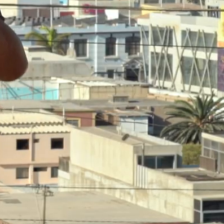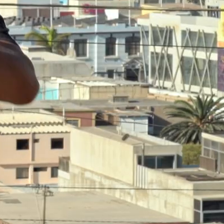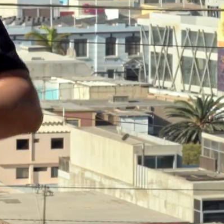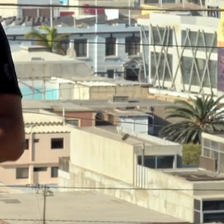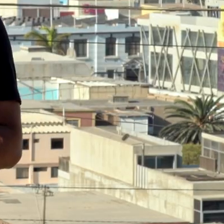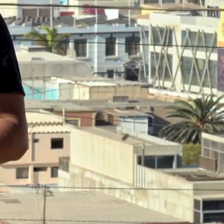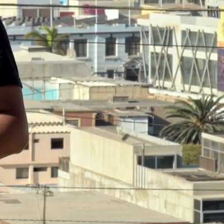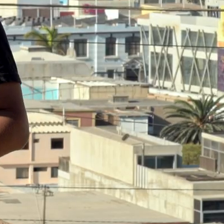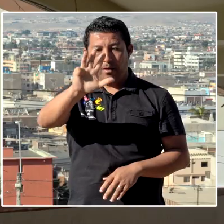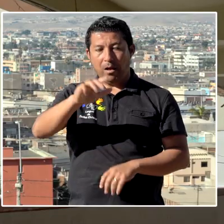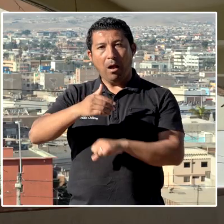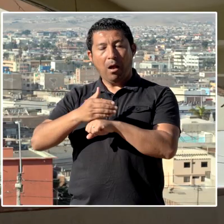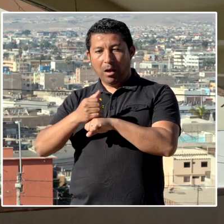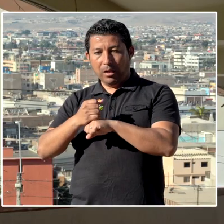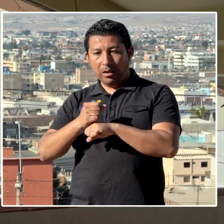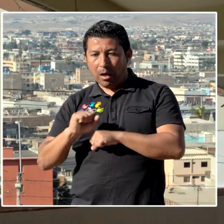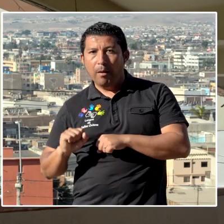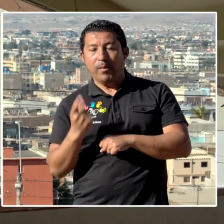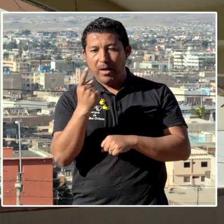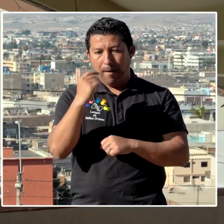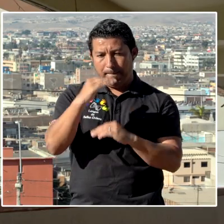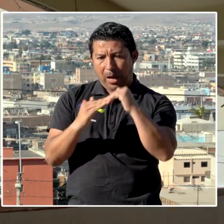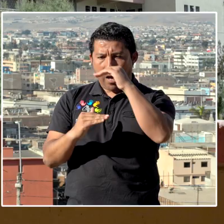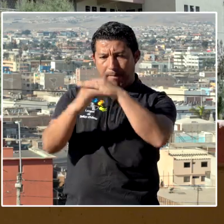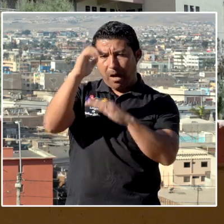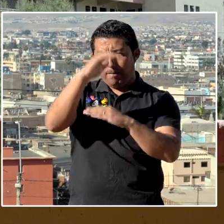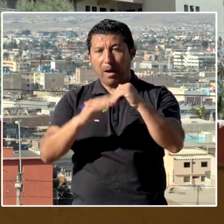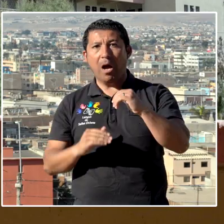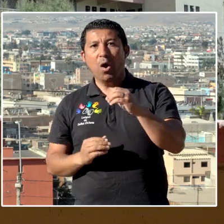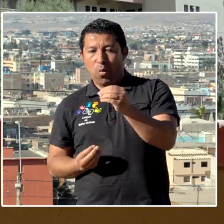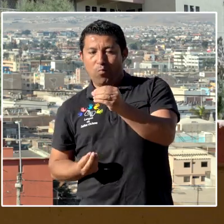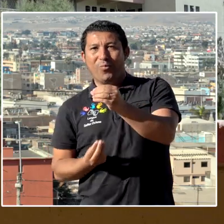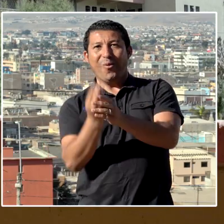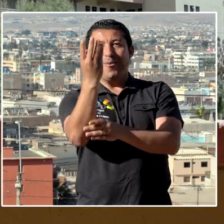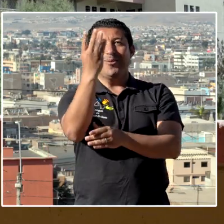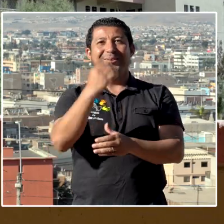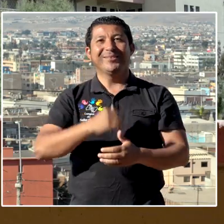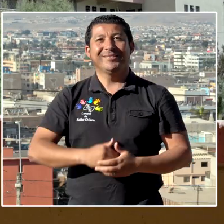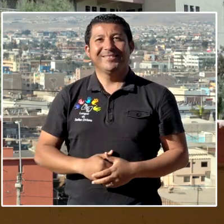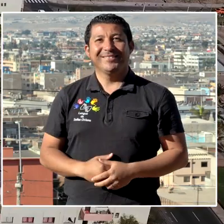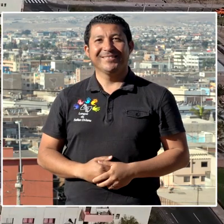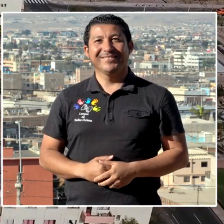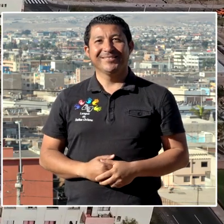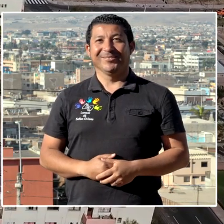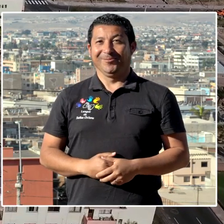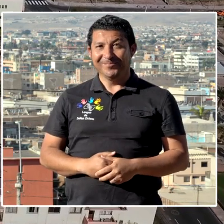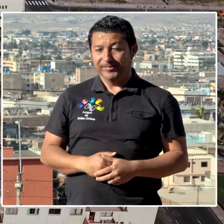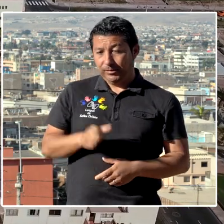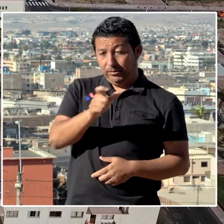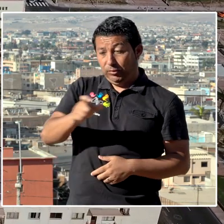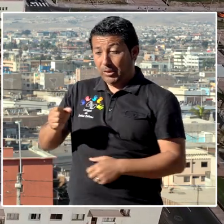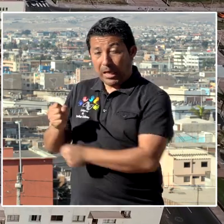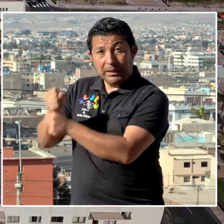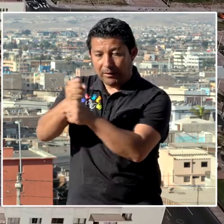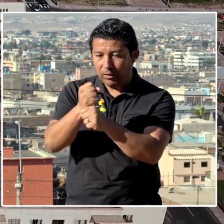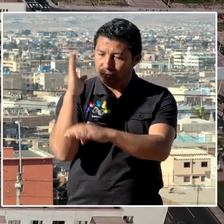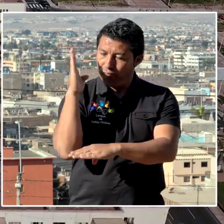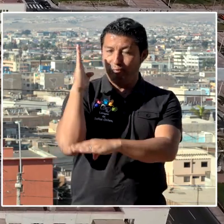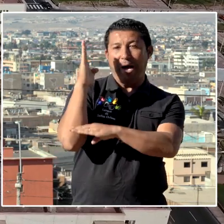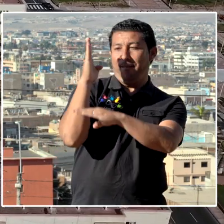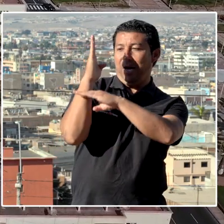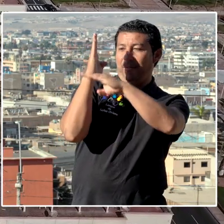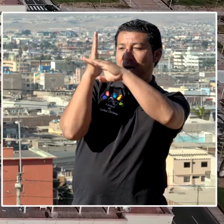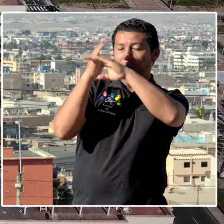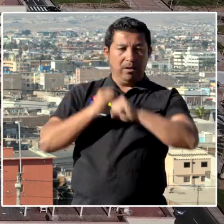se construyó la primera obra de Arica con rasgos del estilo moderno, el colectivo obrero, que